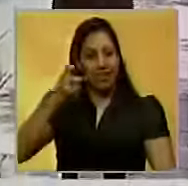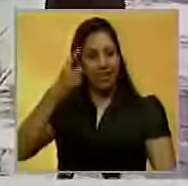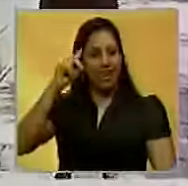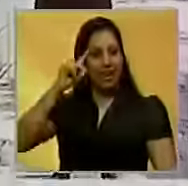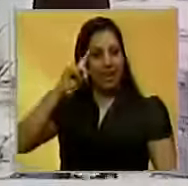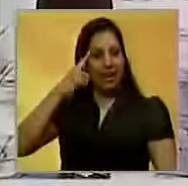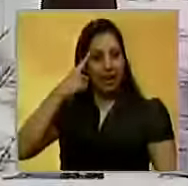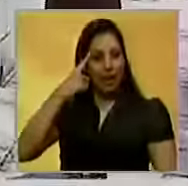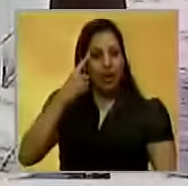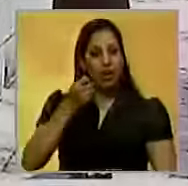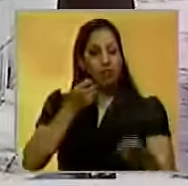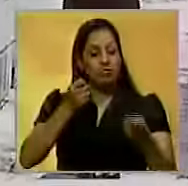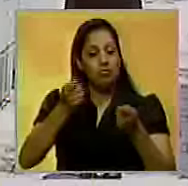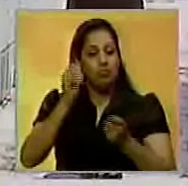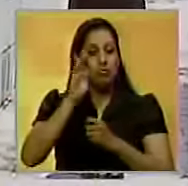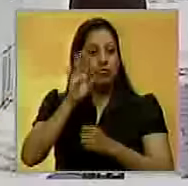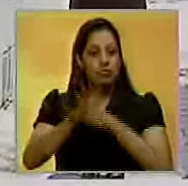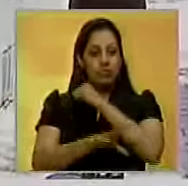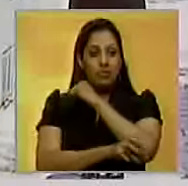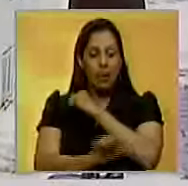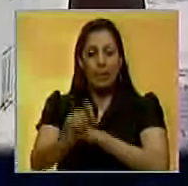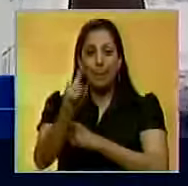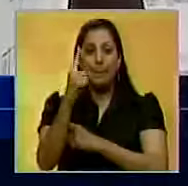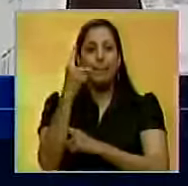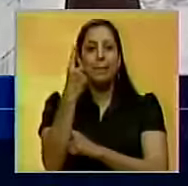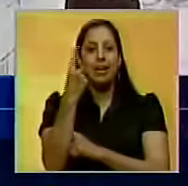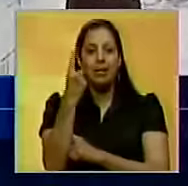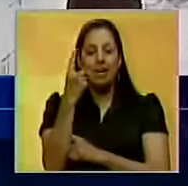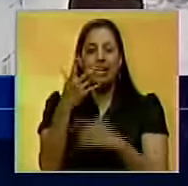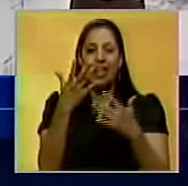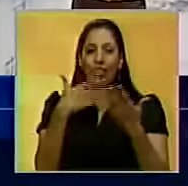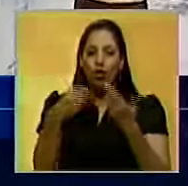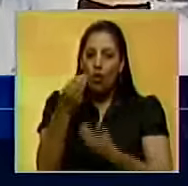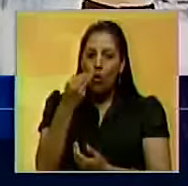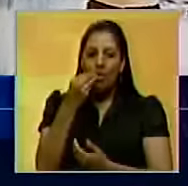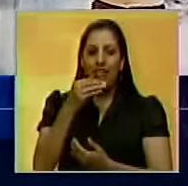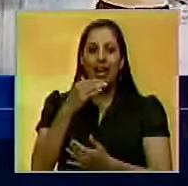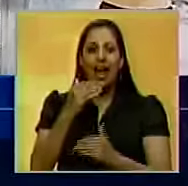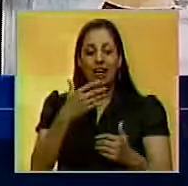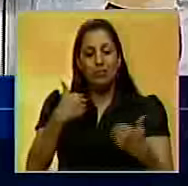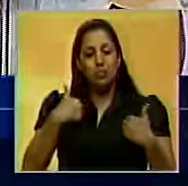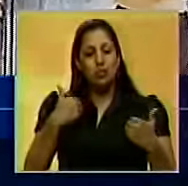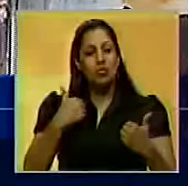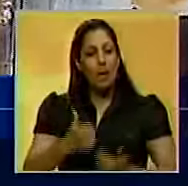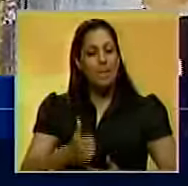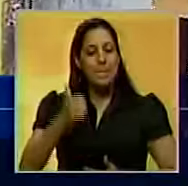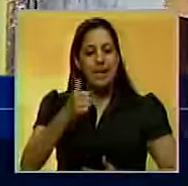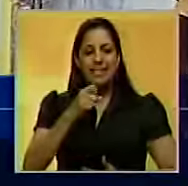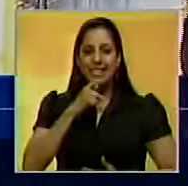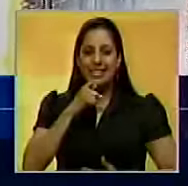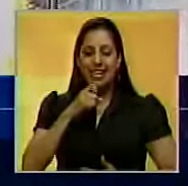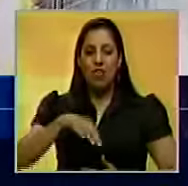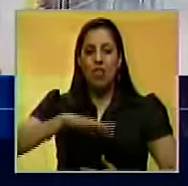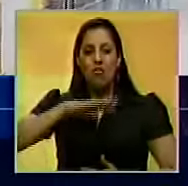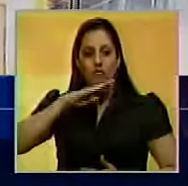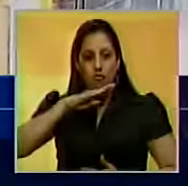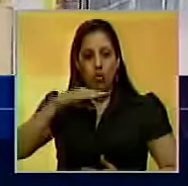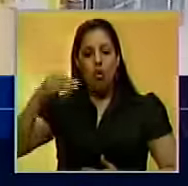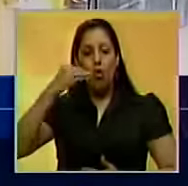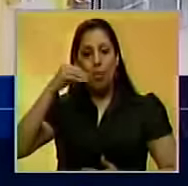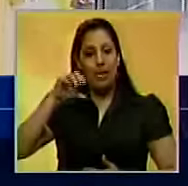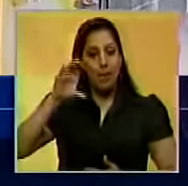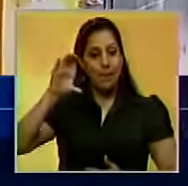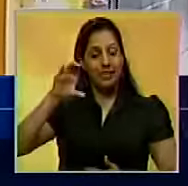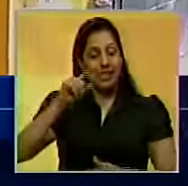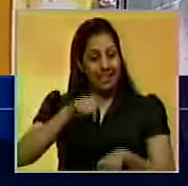el contrabando de extracción principalmente de alimentos ha afectado justamente el abastecimiento de alimentos en